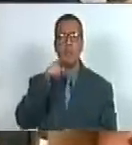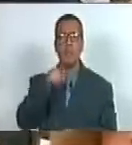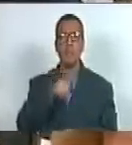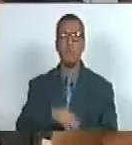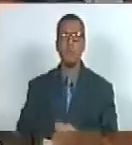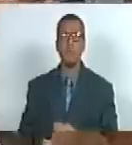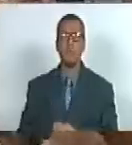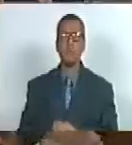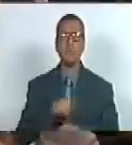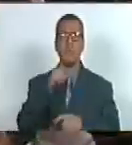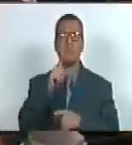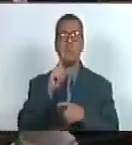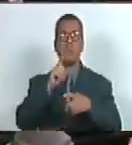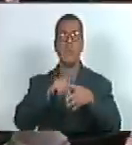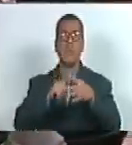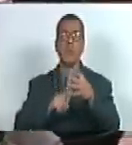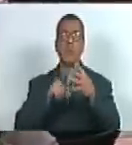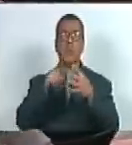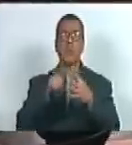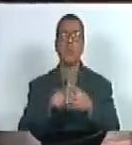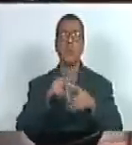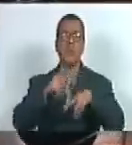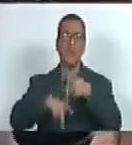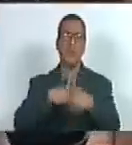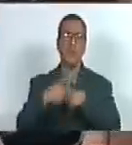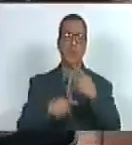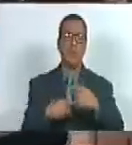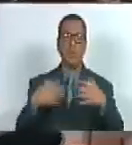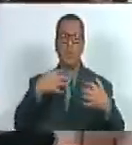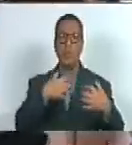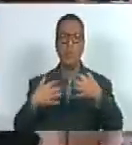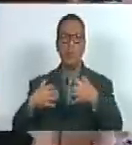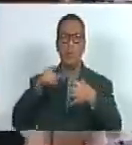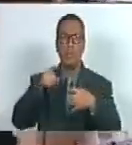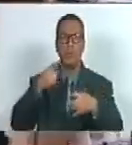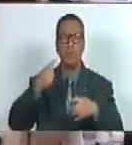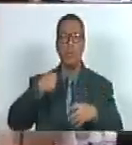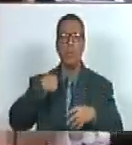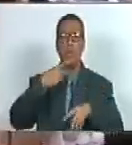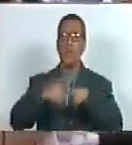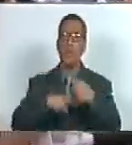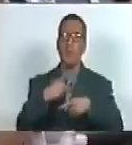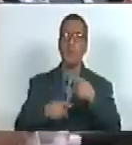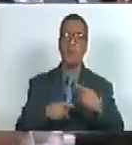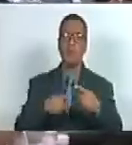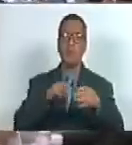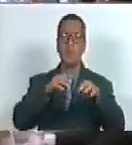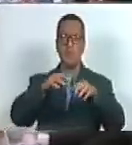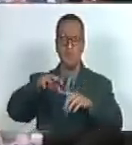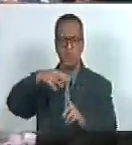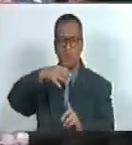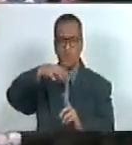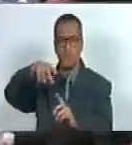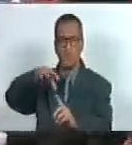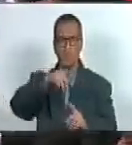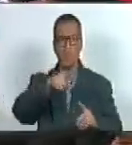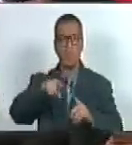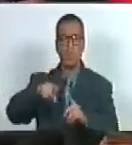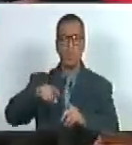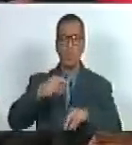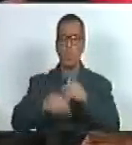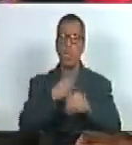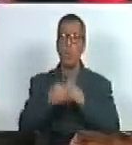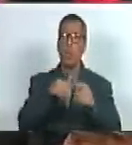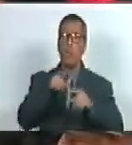es una de las consecuencias producto de la guerra mediática producto de la manipulación de las cuales han